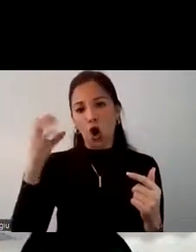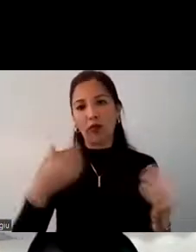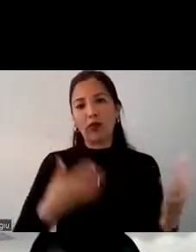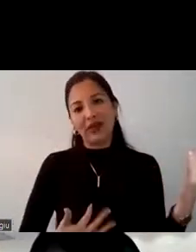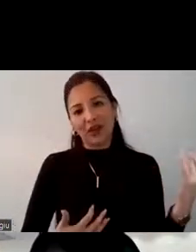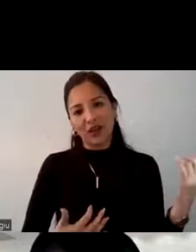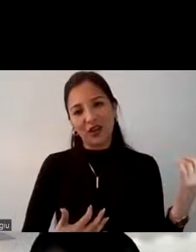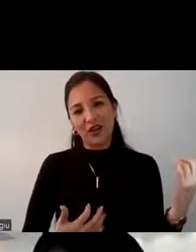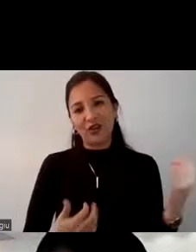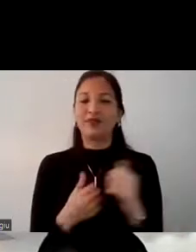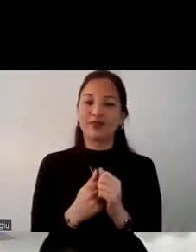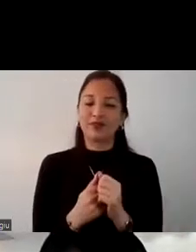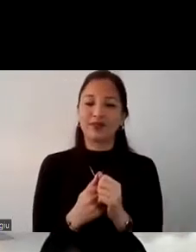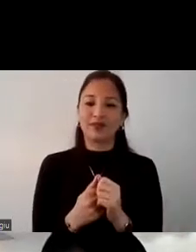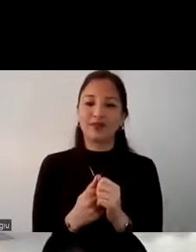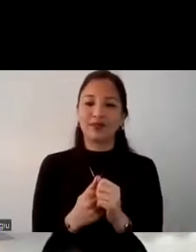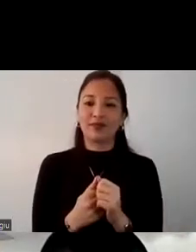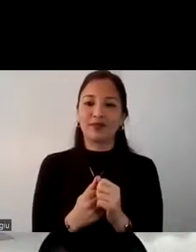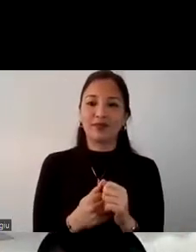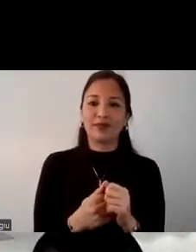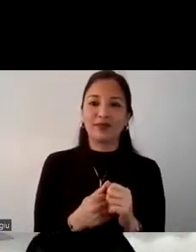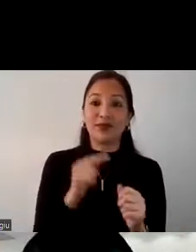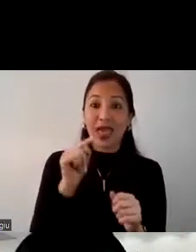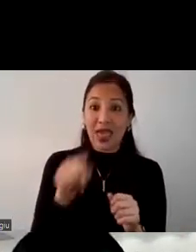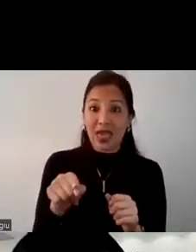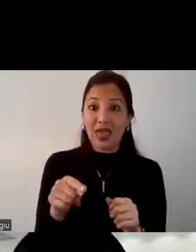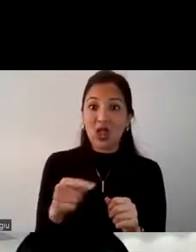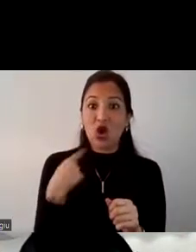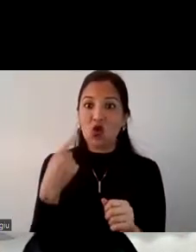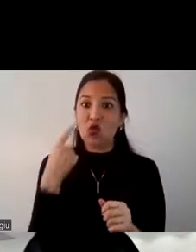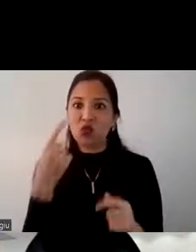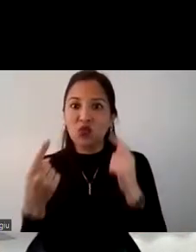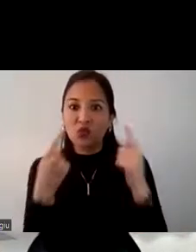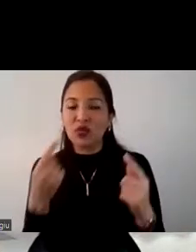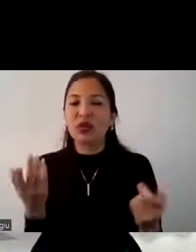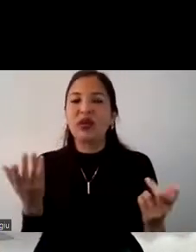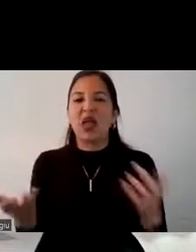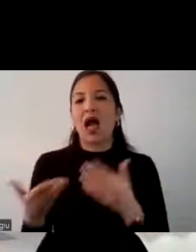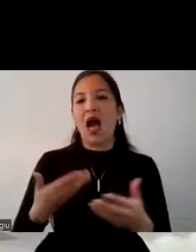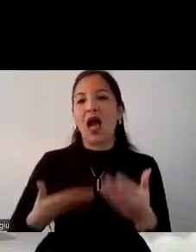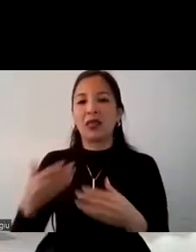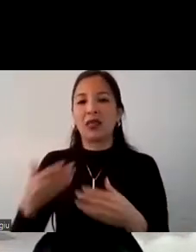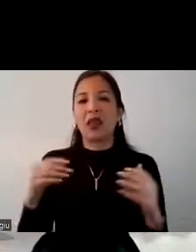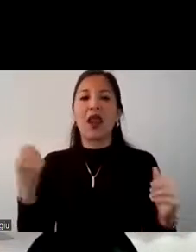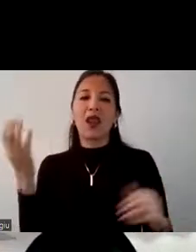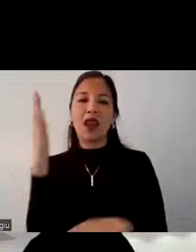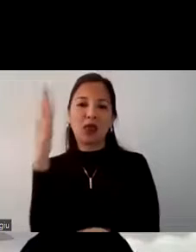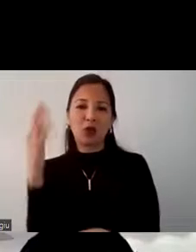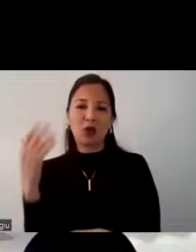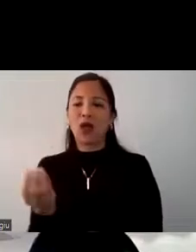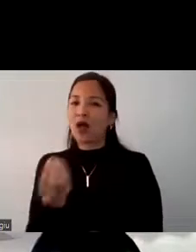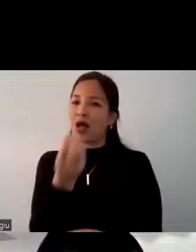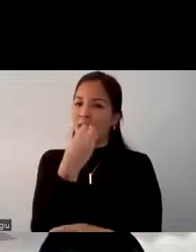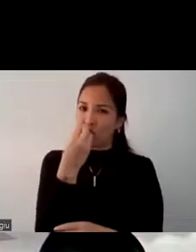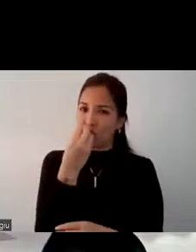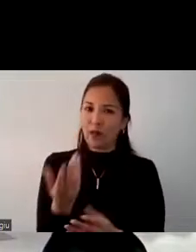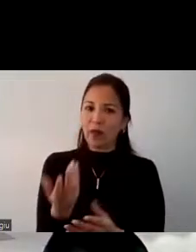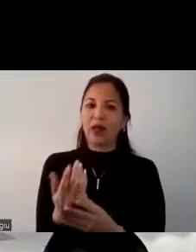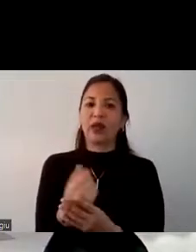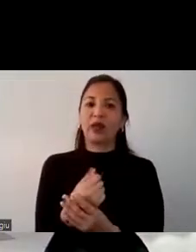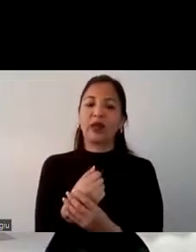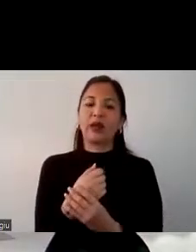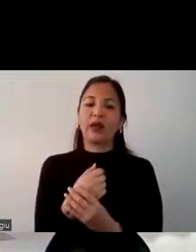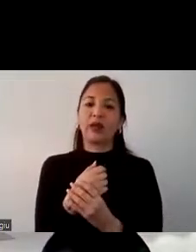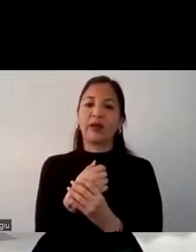teniendo ellos son considerados como lugares donde puedes realizar actividades de naturaleza gastronomía y también